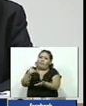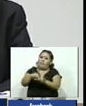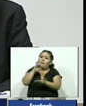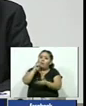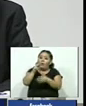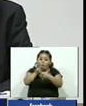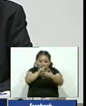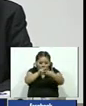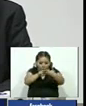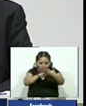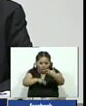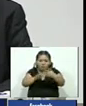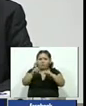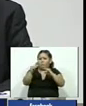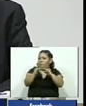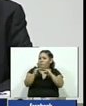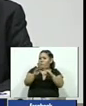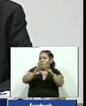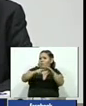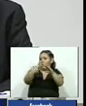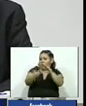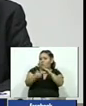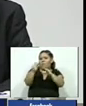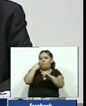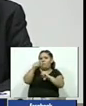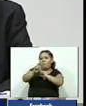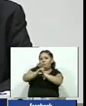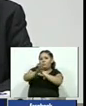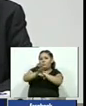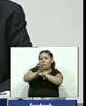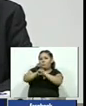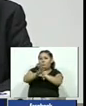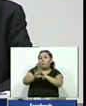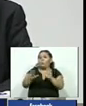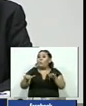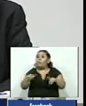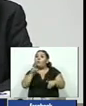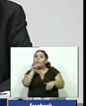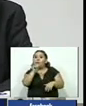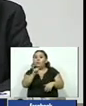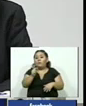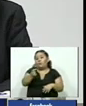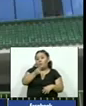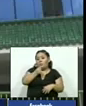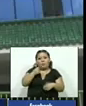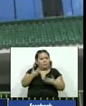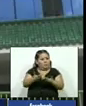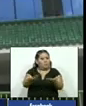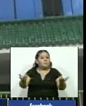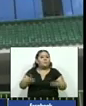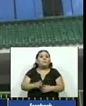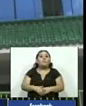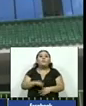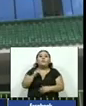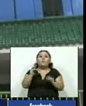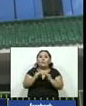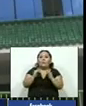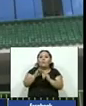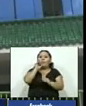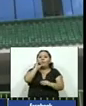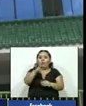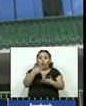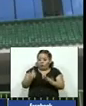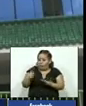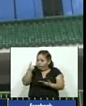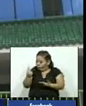memorándum que circula en redes porque esa información es pública aseguró que la auditoría